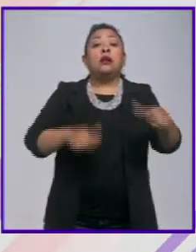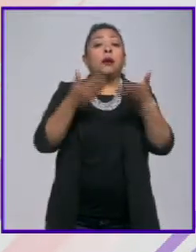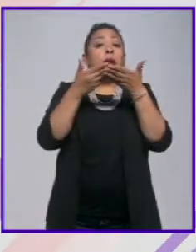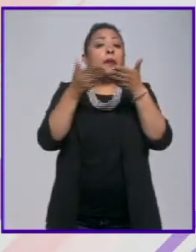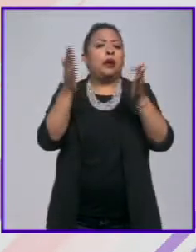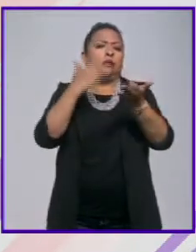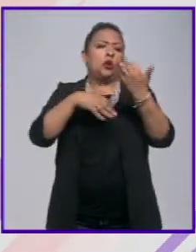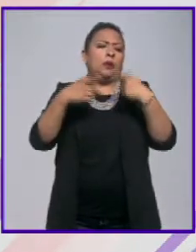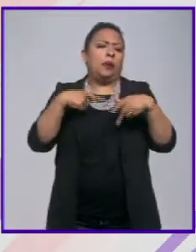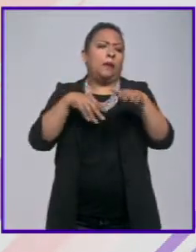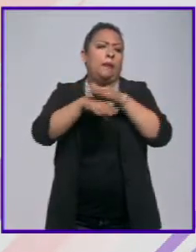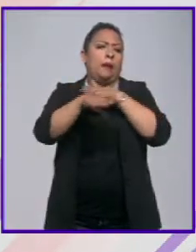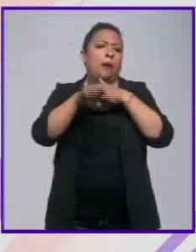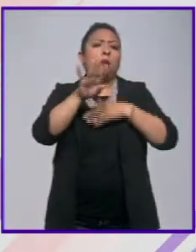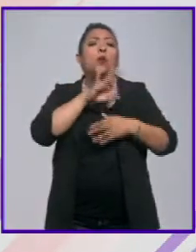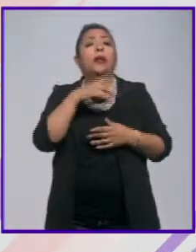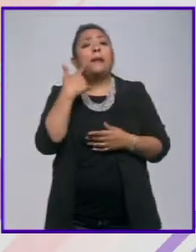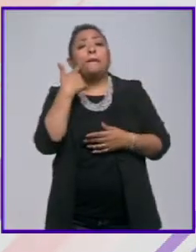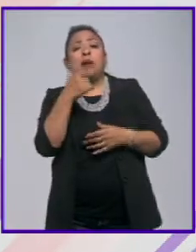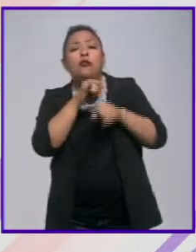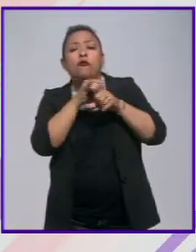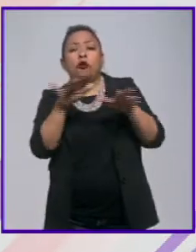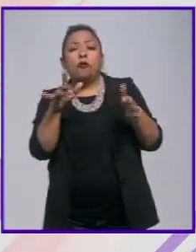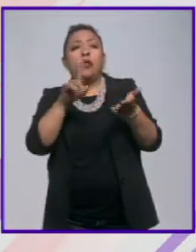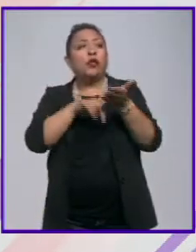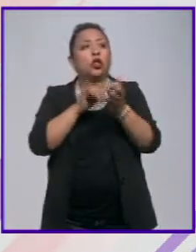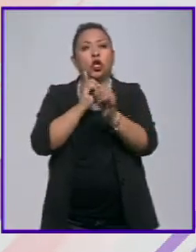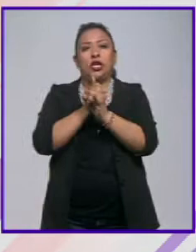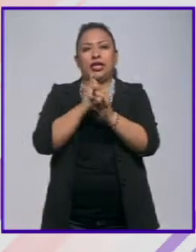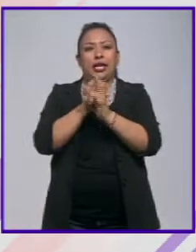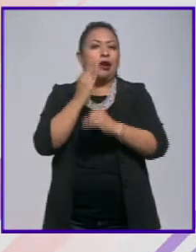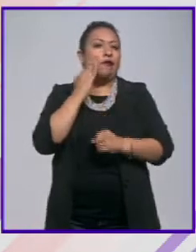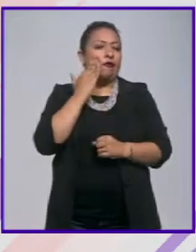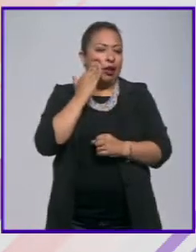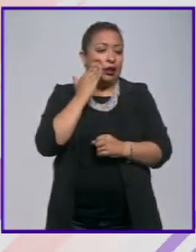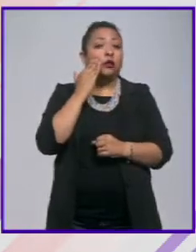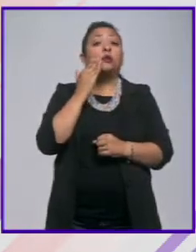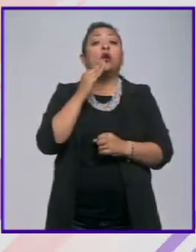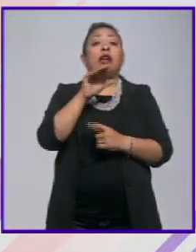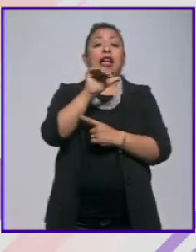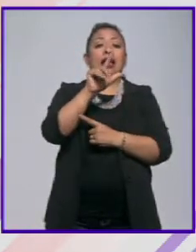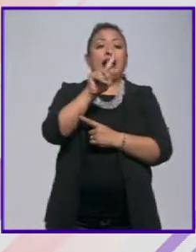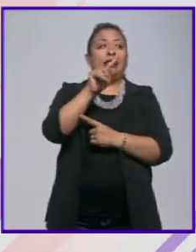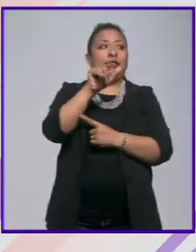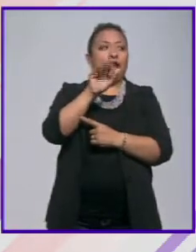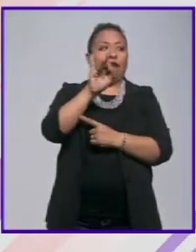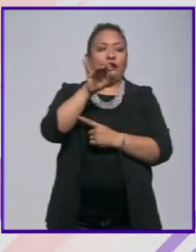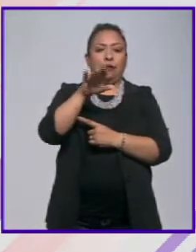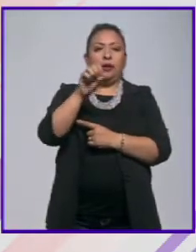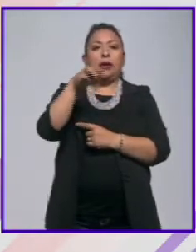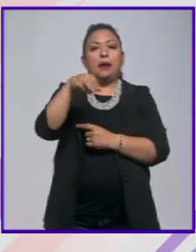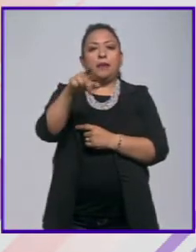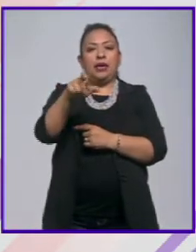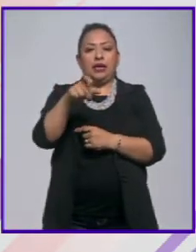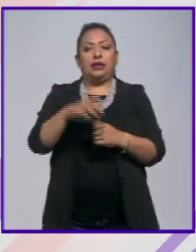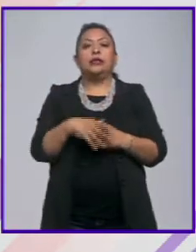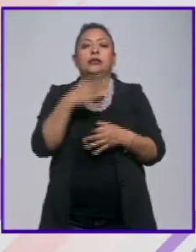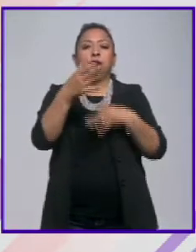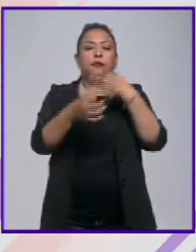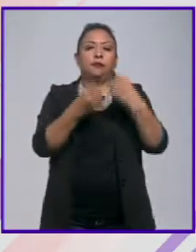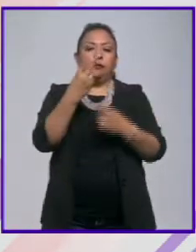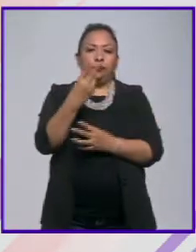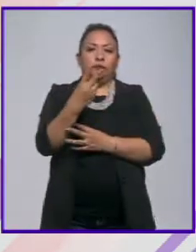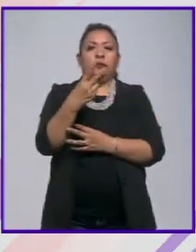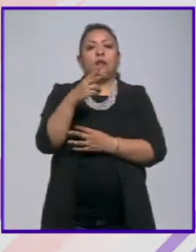abiertas a todo público y pueden consultar los detalles en su página de Facebook, Altrafilmica MX. Noticias